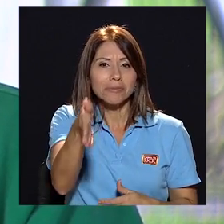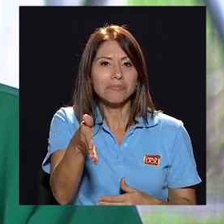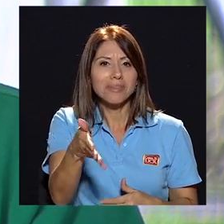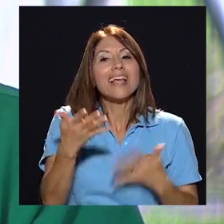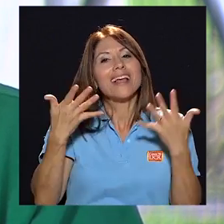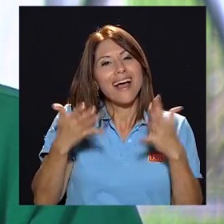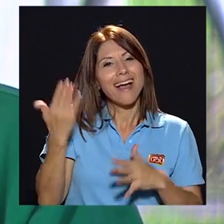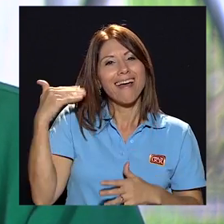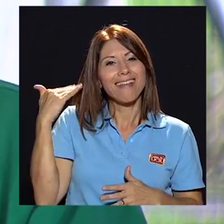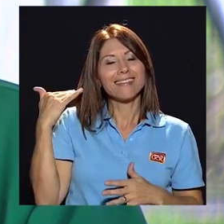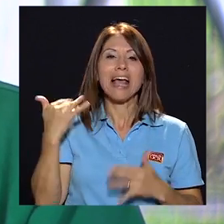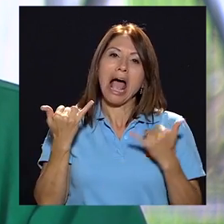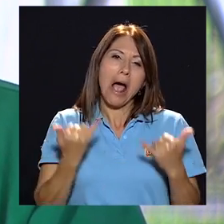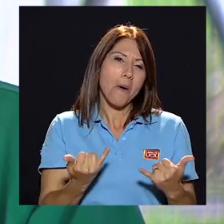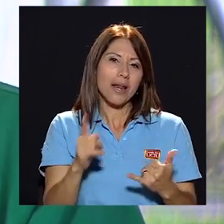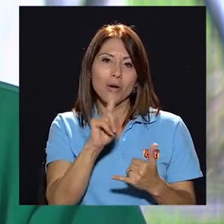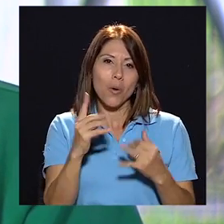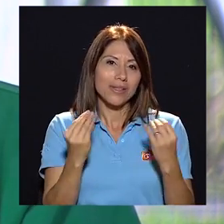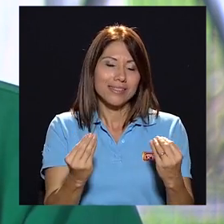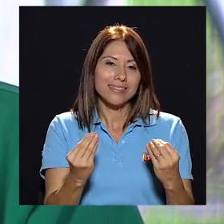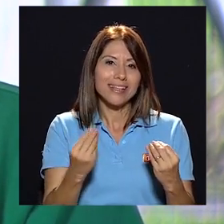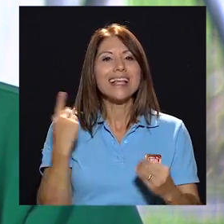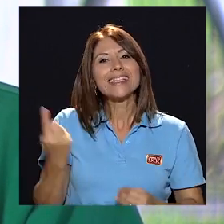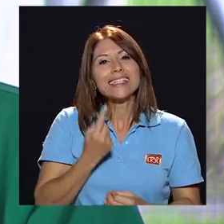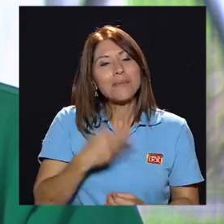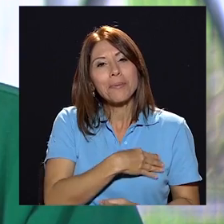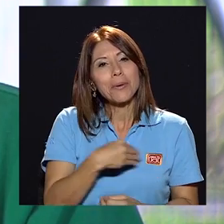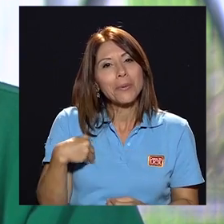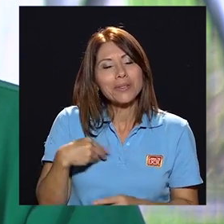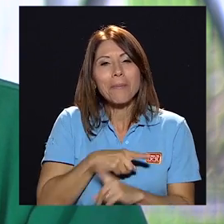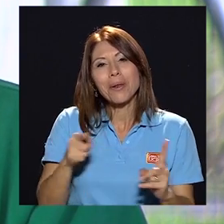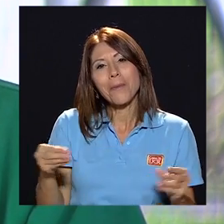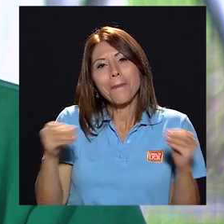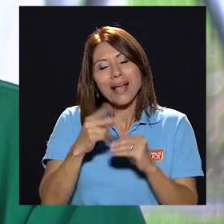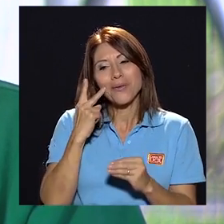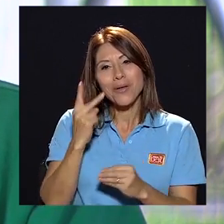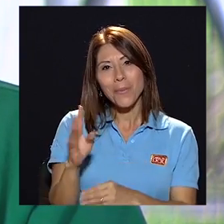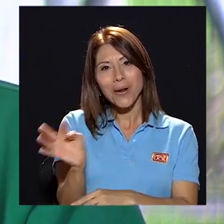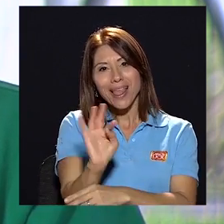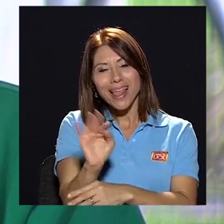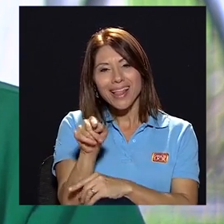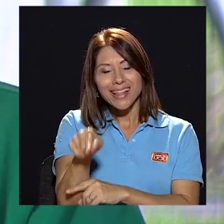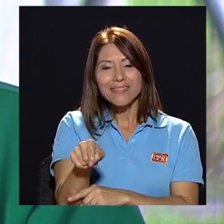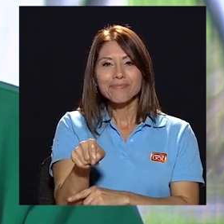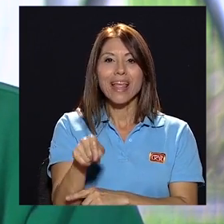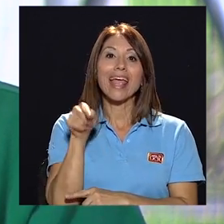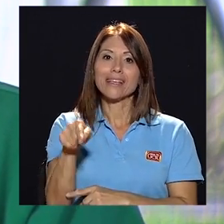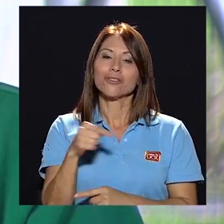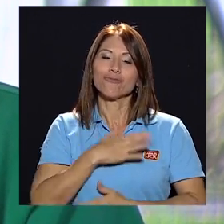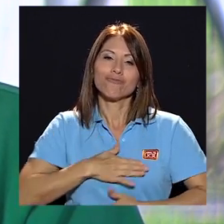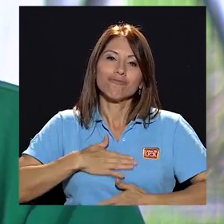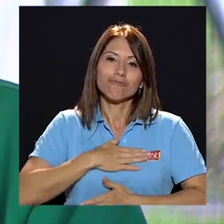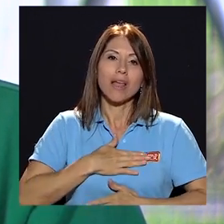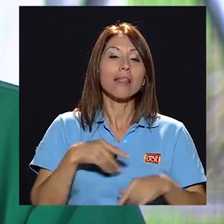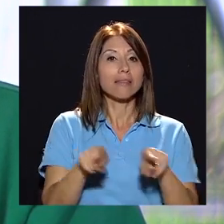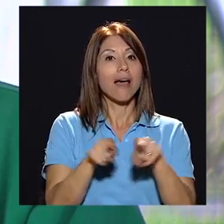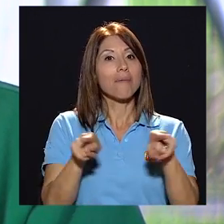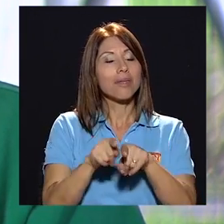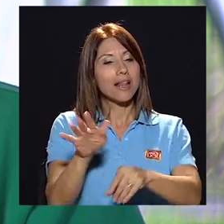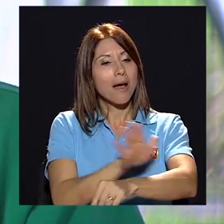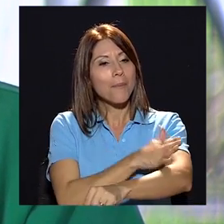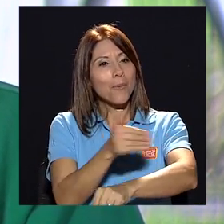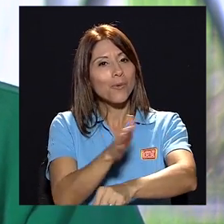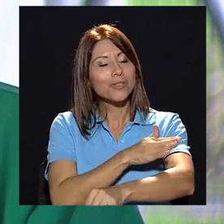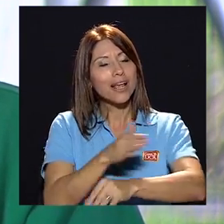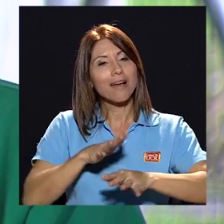de los años, no tanto, siempre me gusta, soy más aficionado de Perilla, esa es una de mis entretenciones. También la